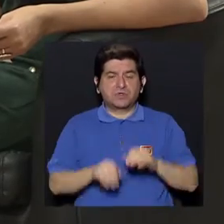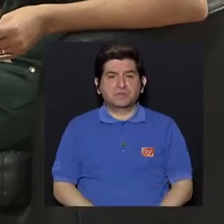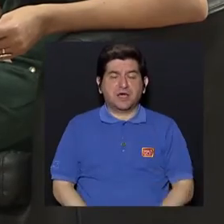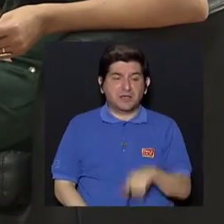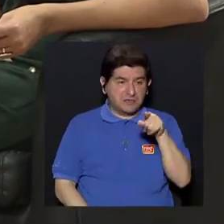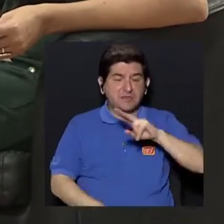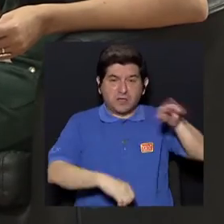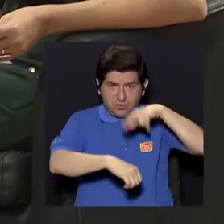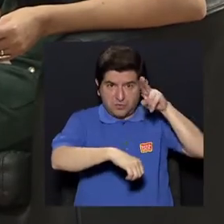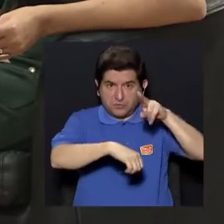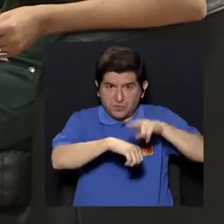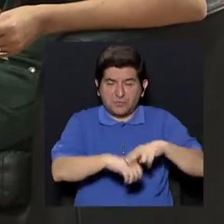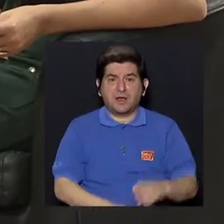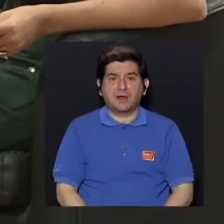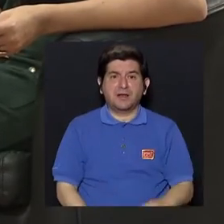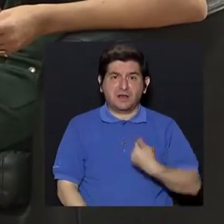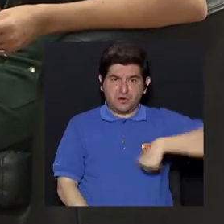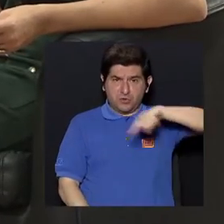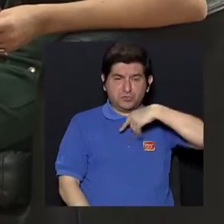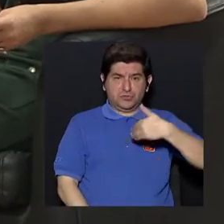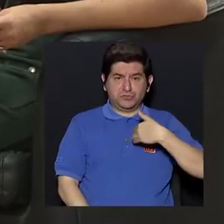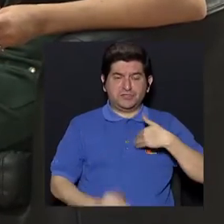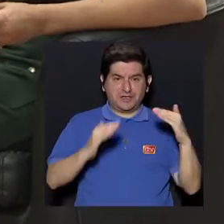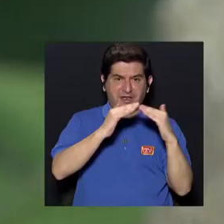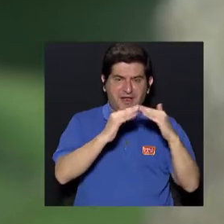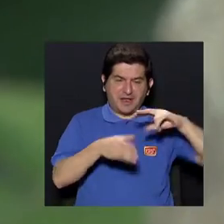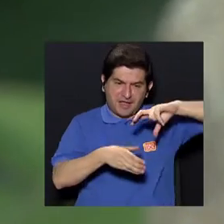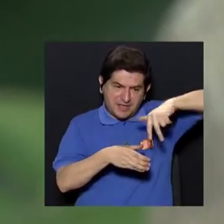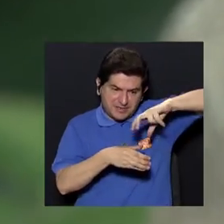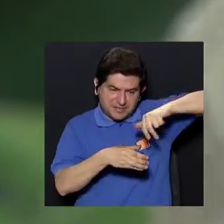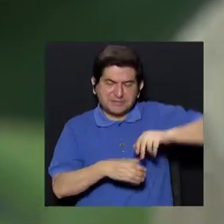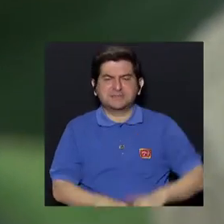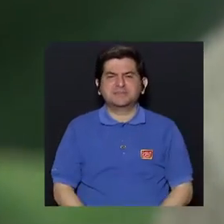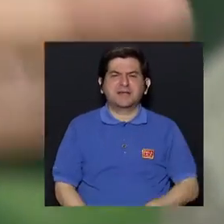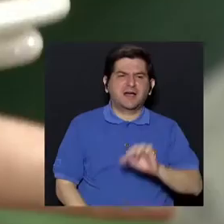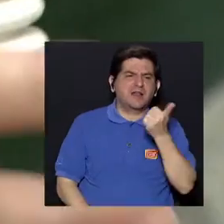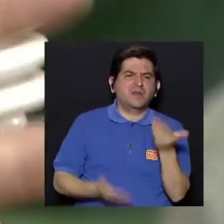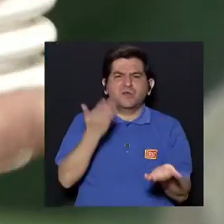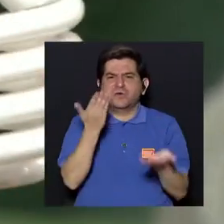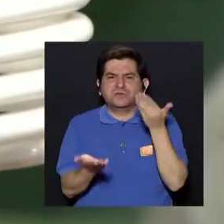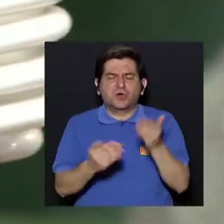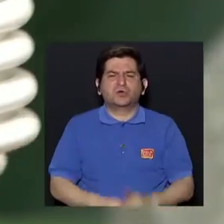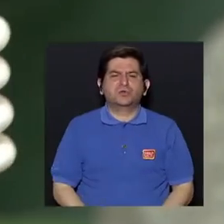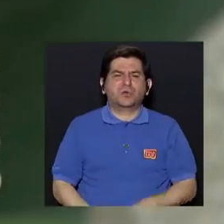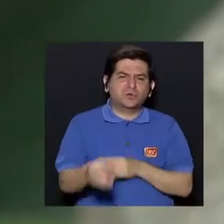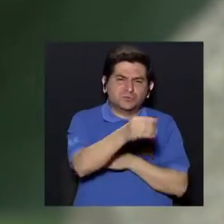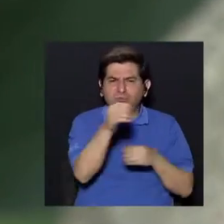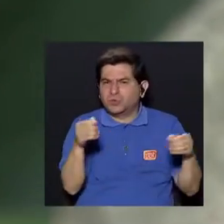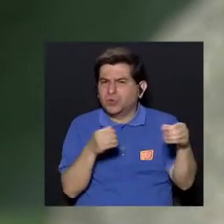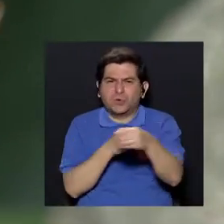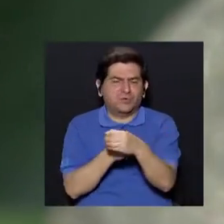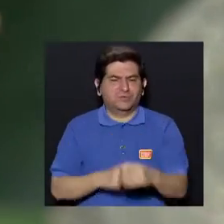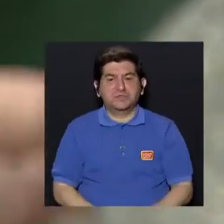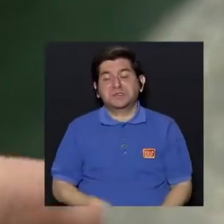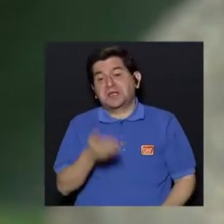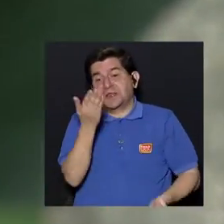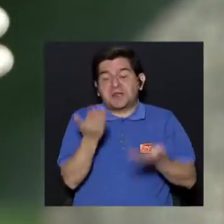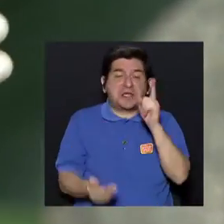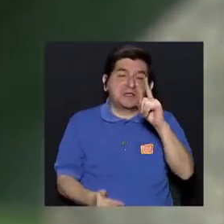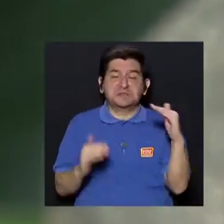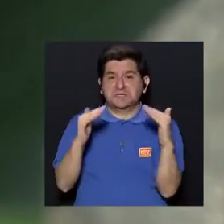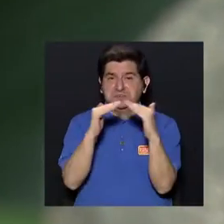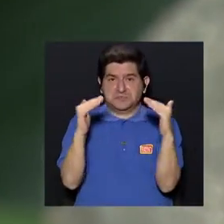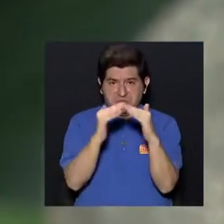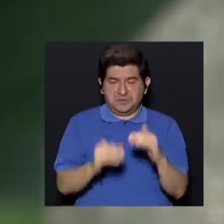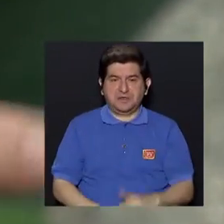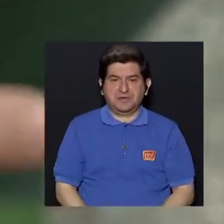muy comunes. Exactamente. ¿Qué más tenemos en la casa? Exactamente, los demás quizá los vas a encontrar más en oficinas y demás, no quita esto que tal vez en una